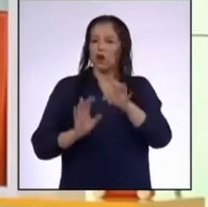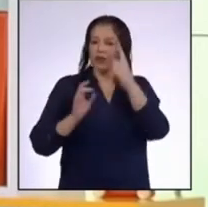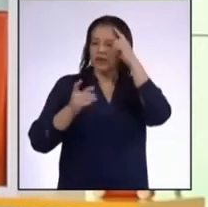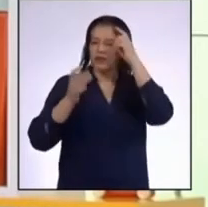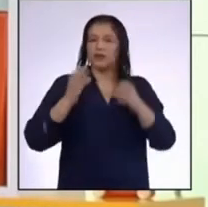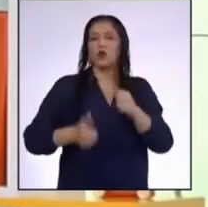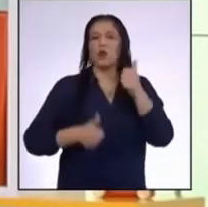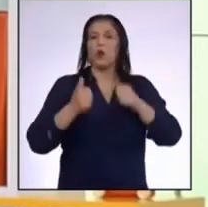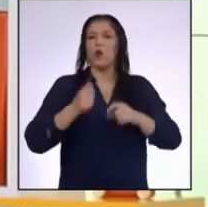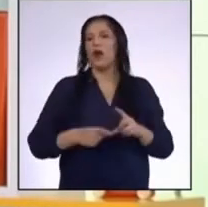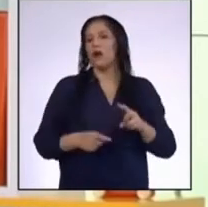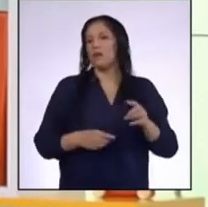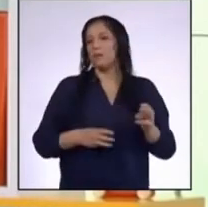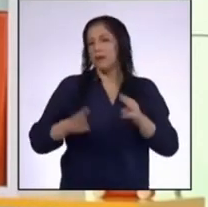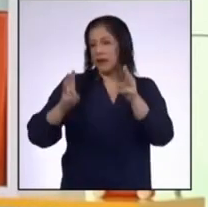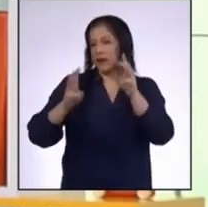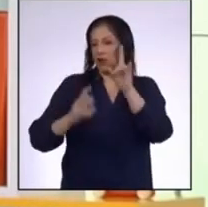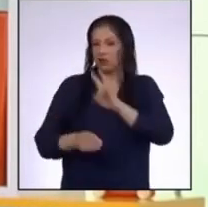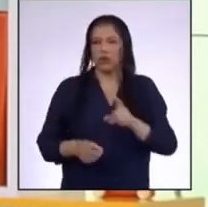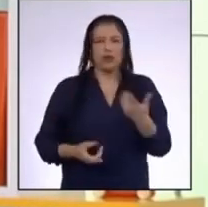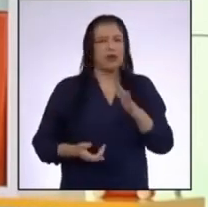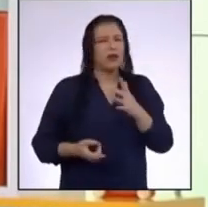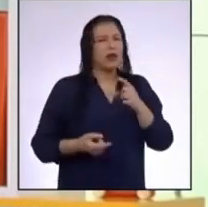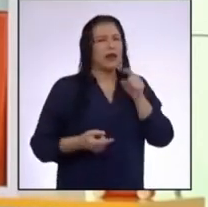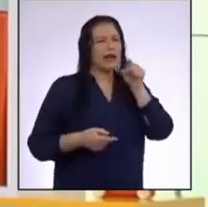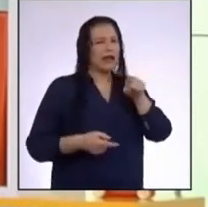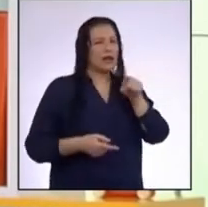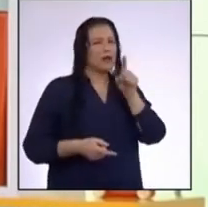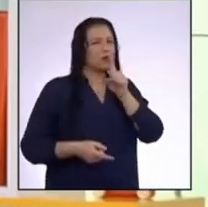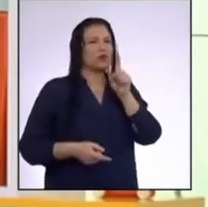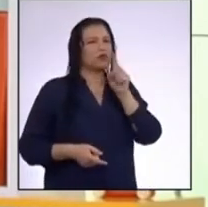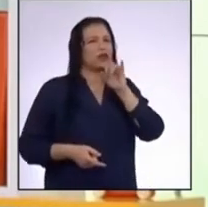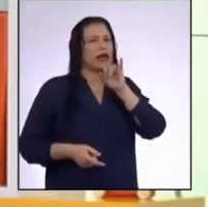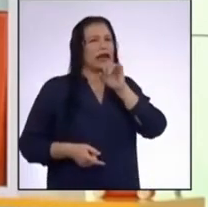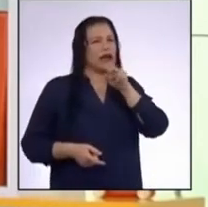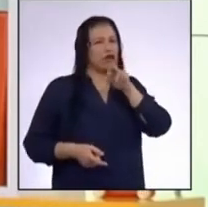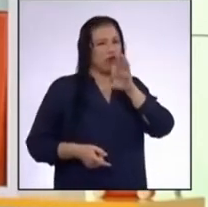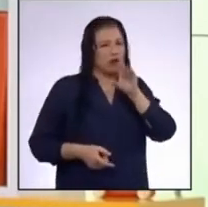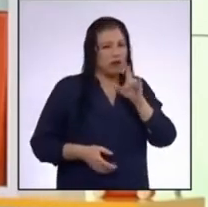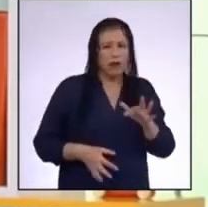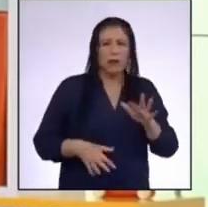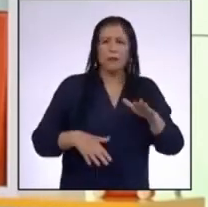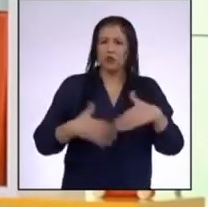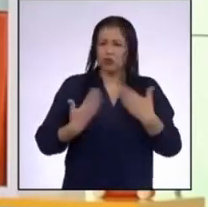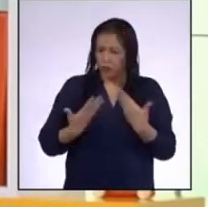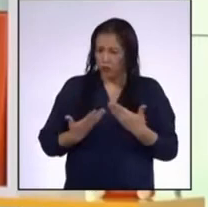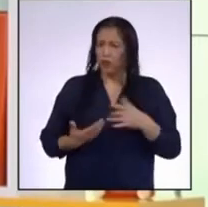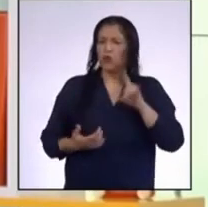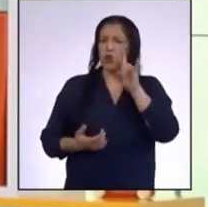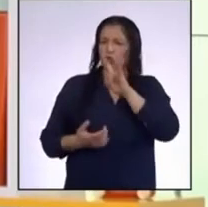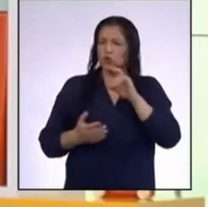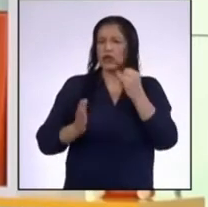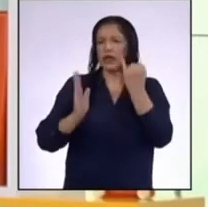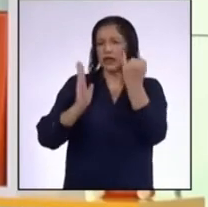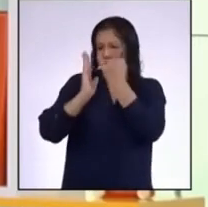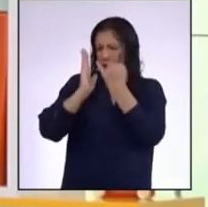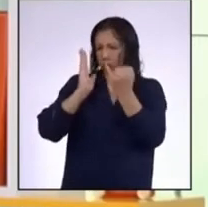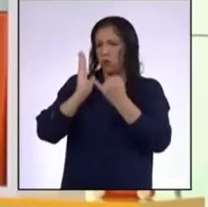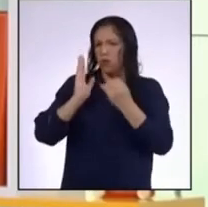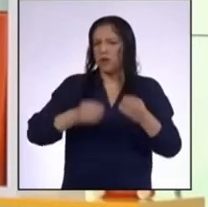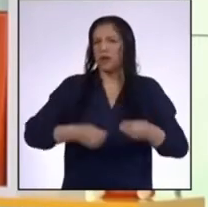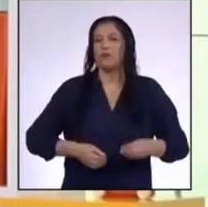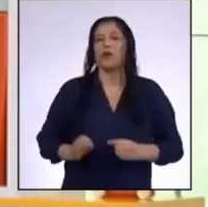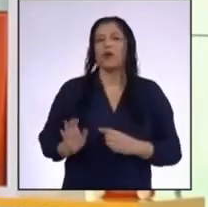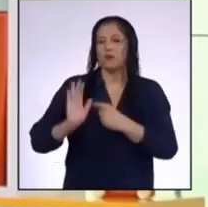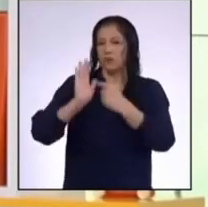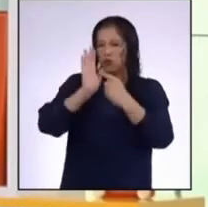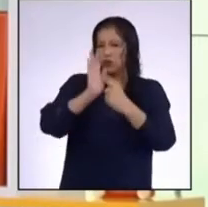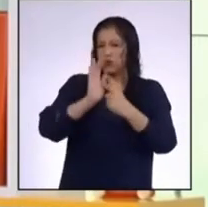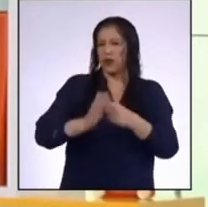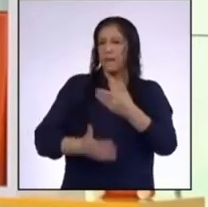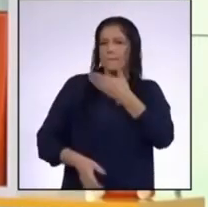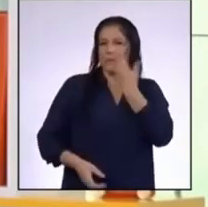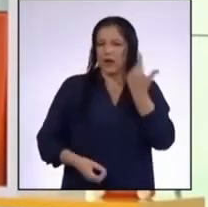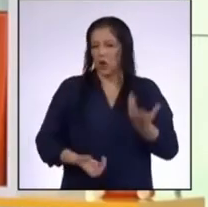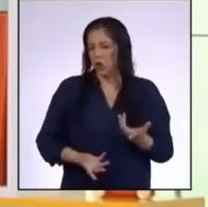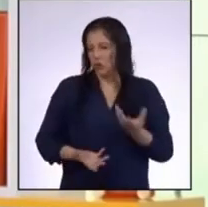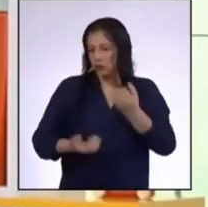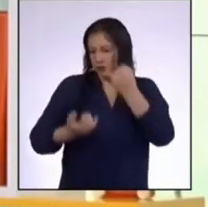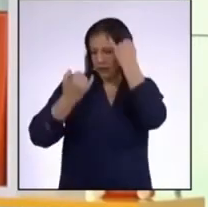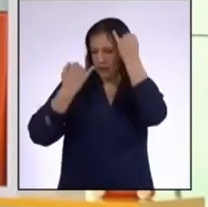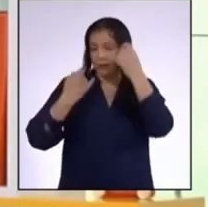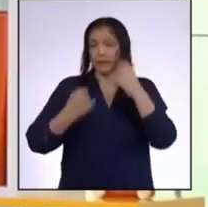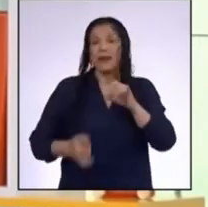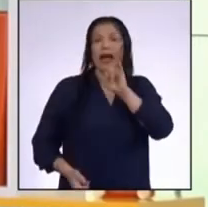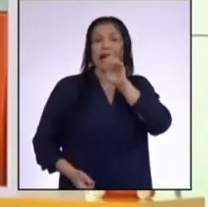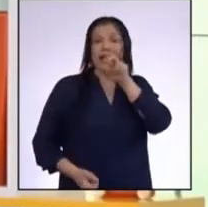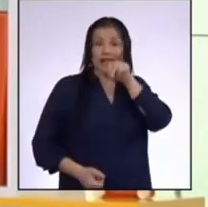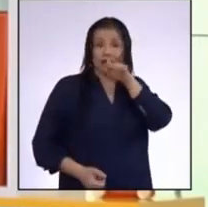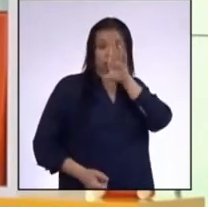En este caso, no es una infografía propiamente dicha Pero sí se utilizó elementos gráficos para expresar mejor sus ideas En